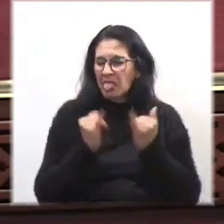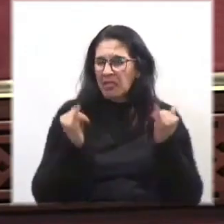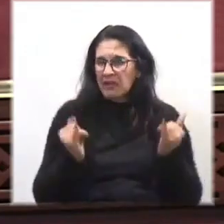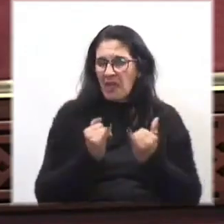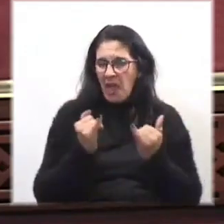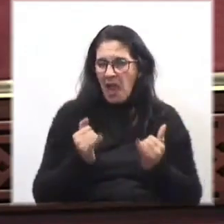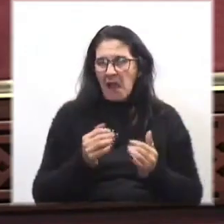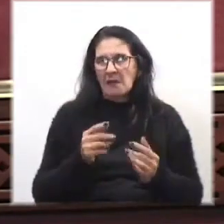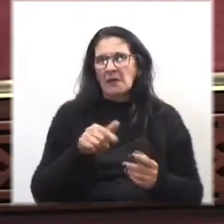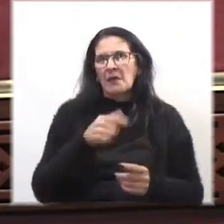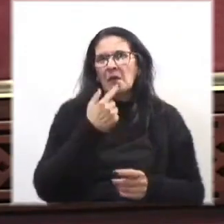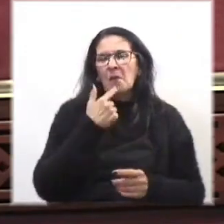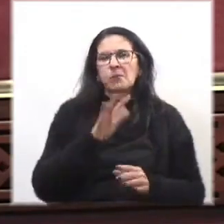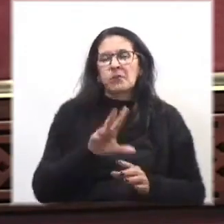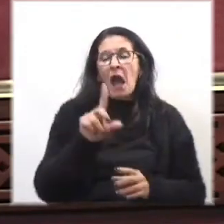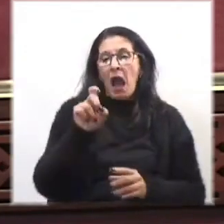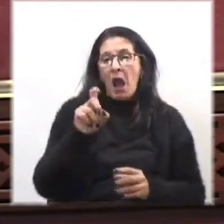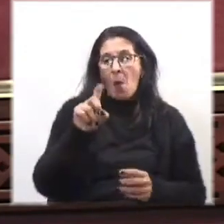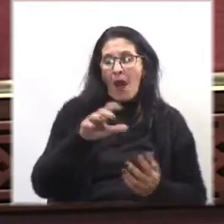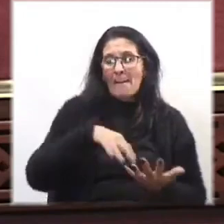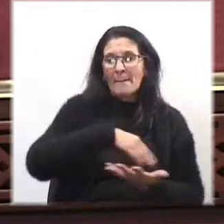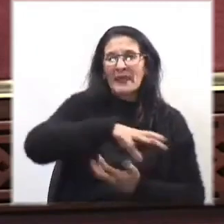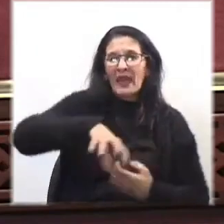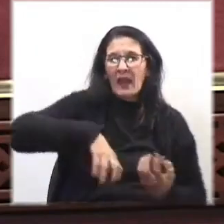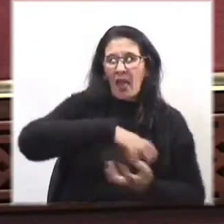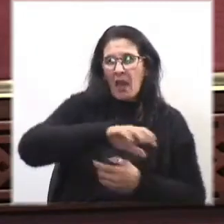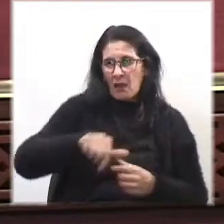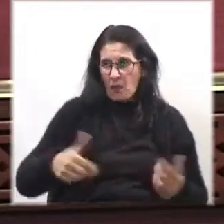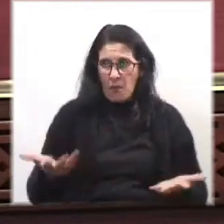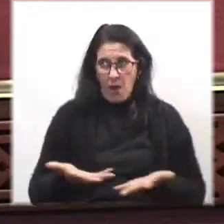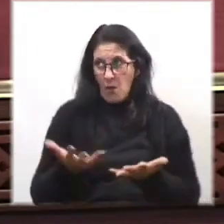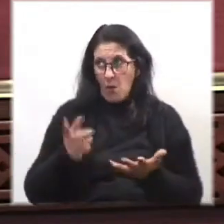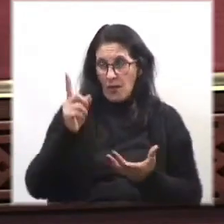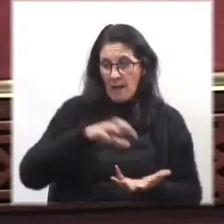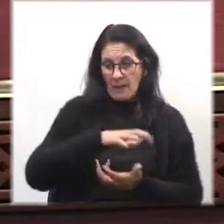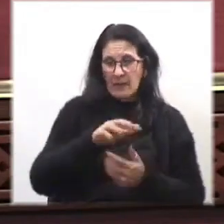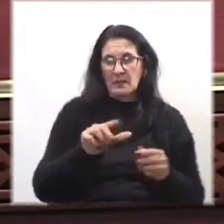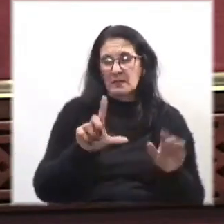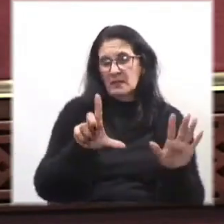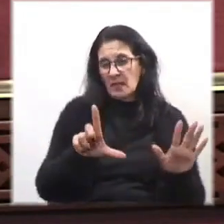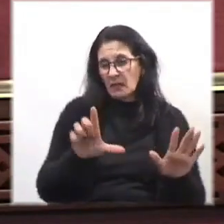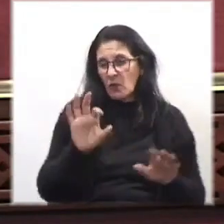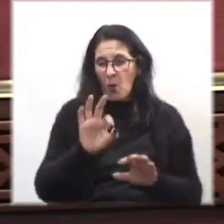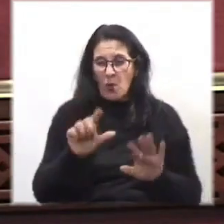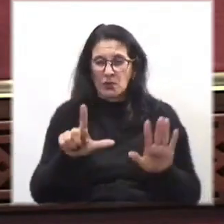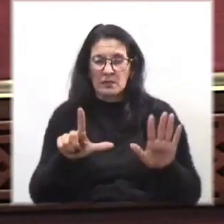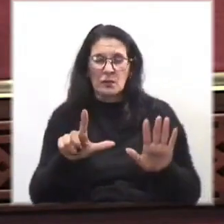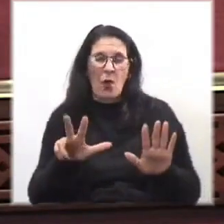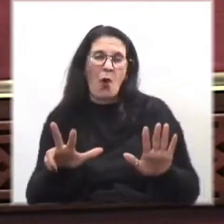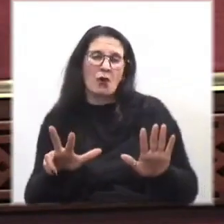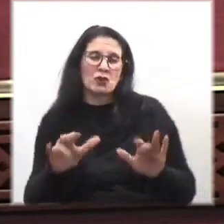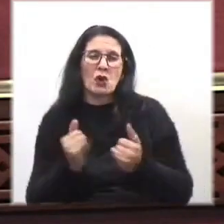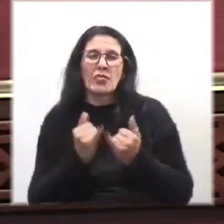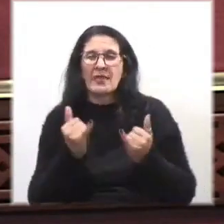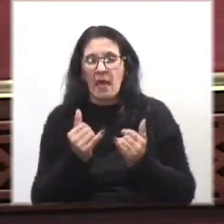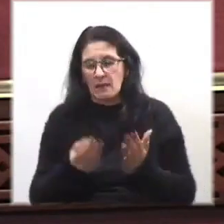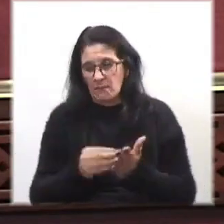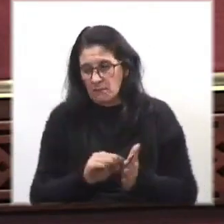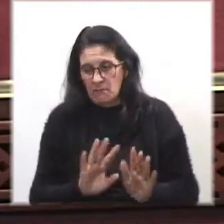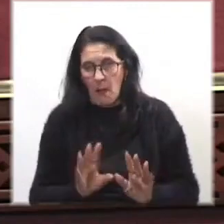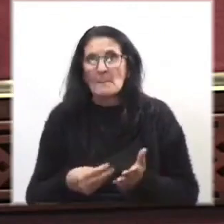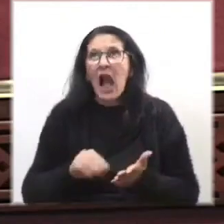tenemos agua mezclando como están mezclando para 7, 8 días, no más de eso.